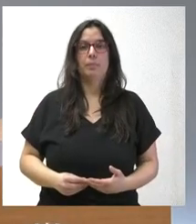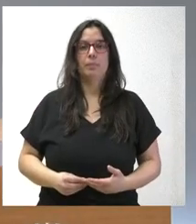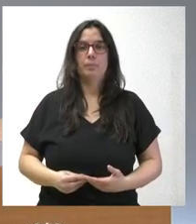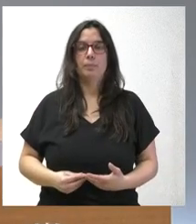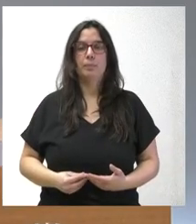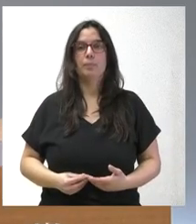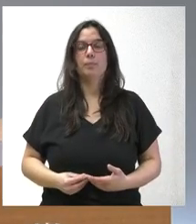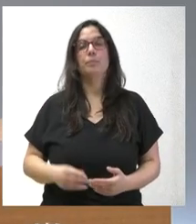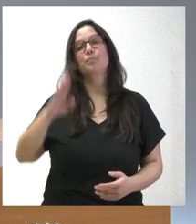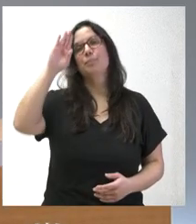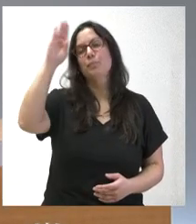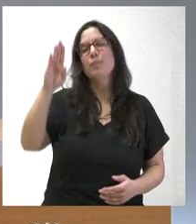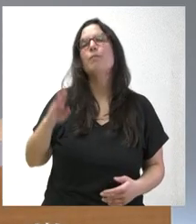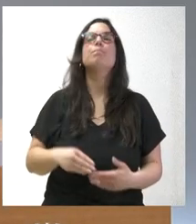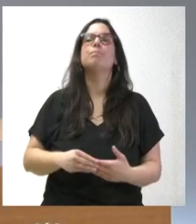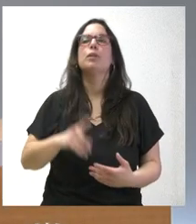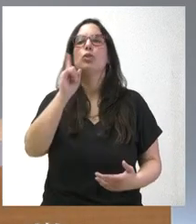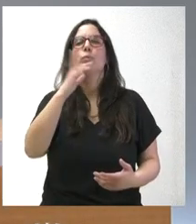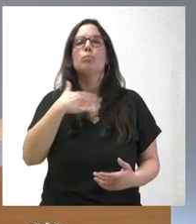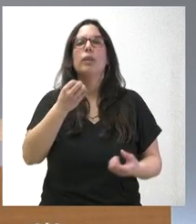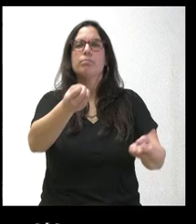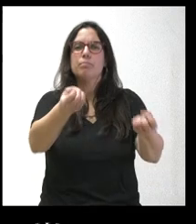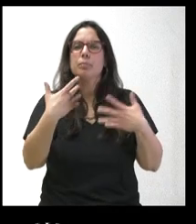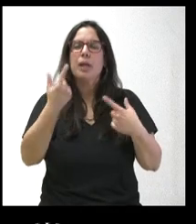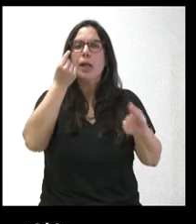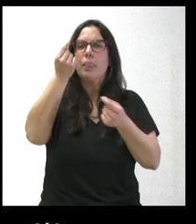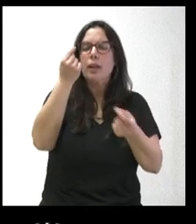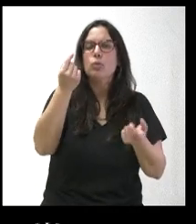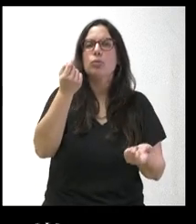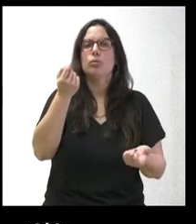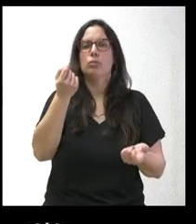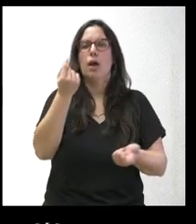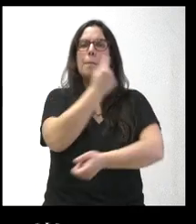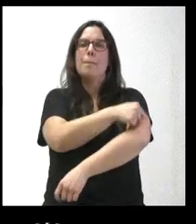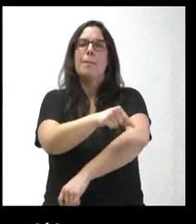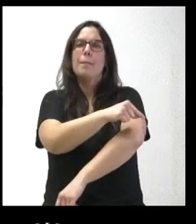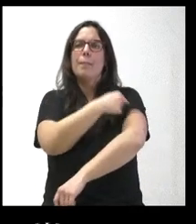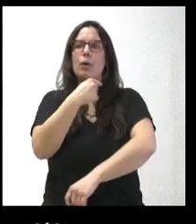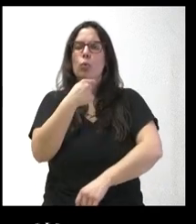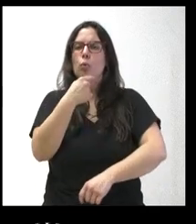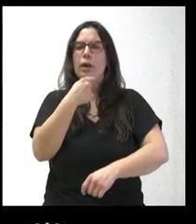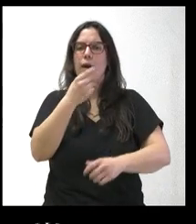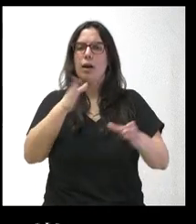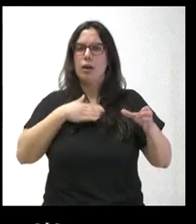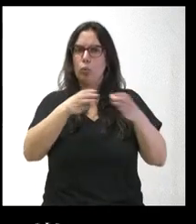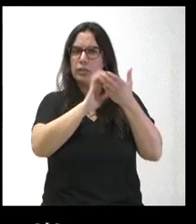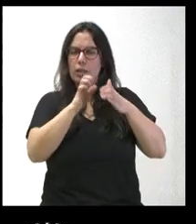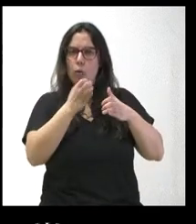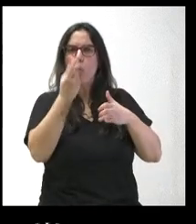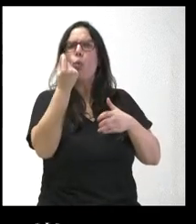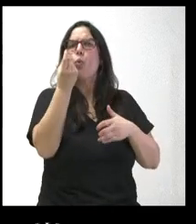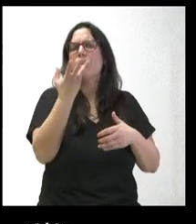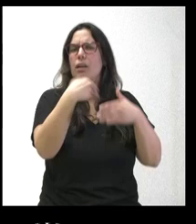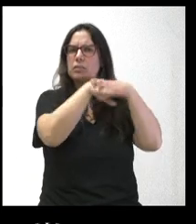Hola. Sí, no sé si nos puede dar el dato de cuántas vacunas tiene en stock la Junta de Castileón para afrontar esta